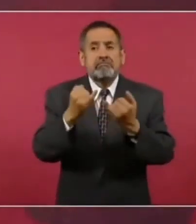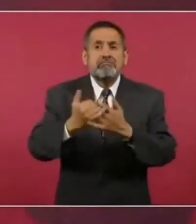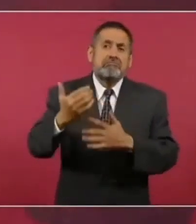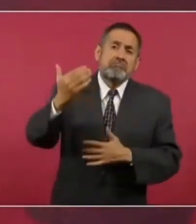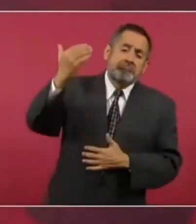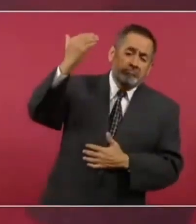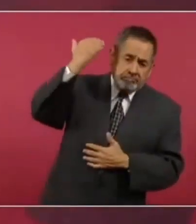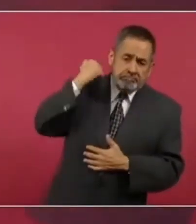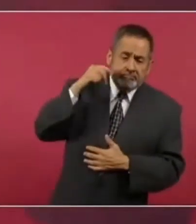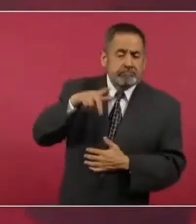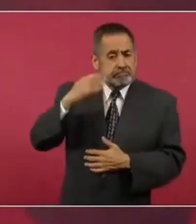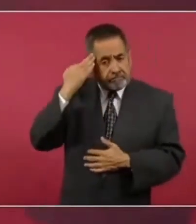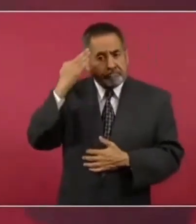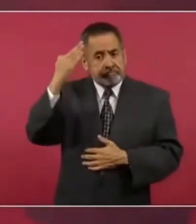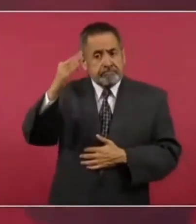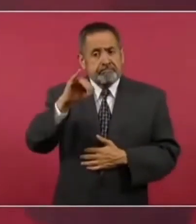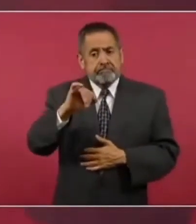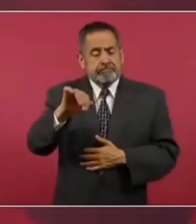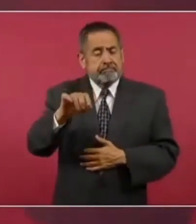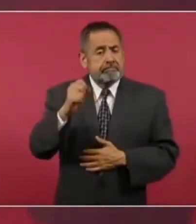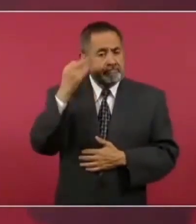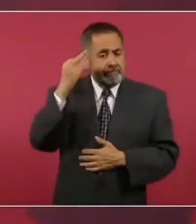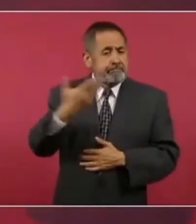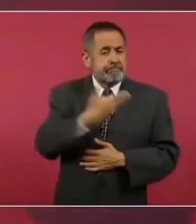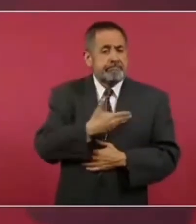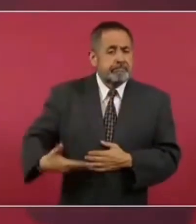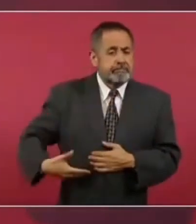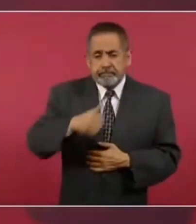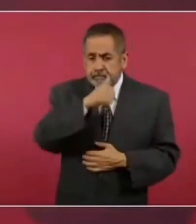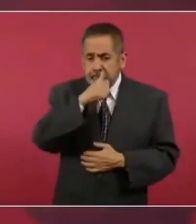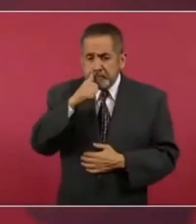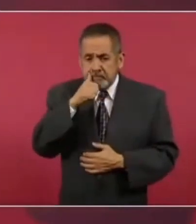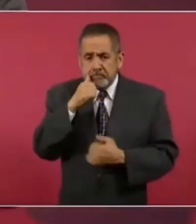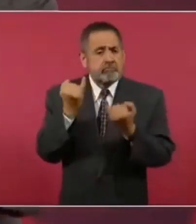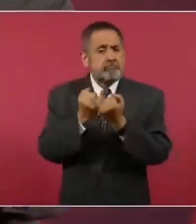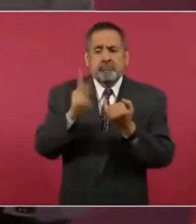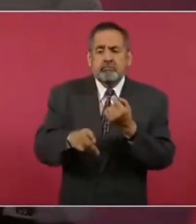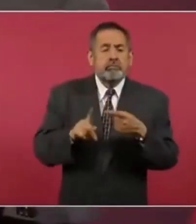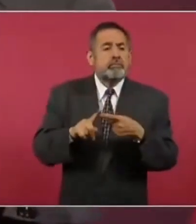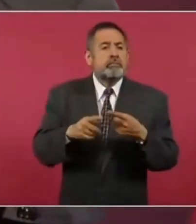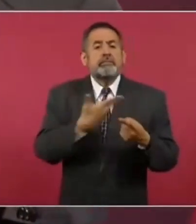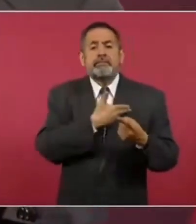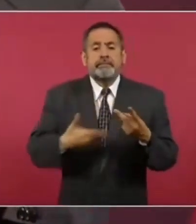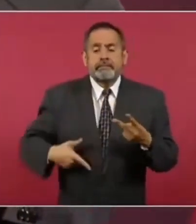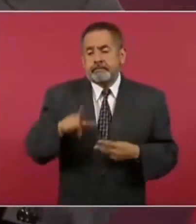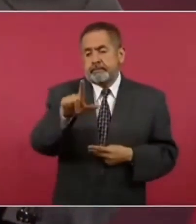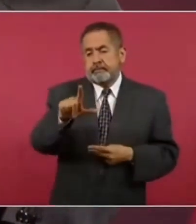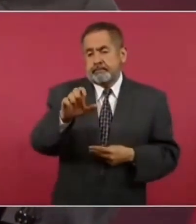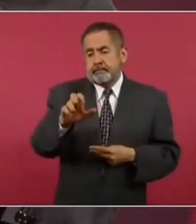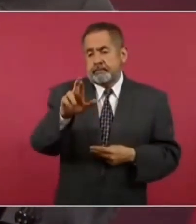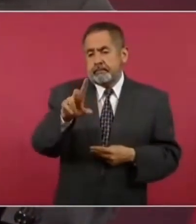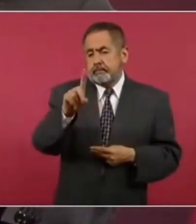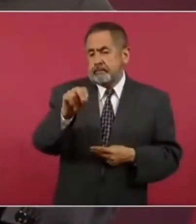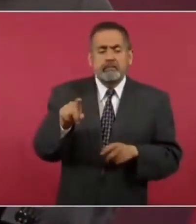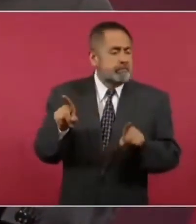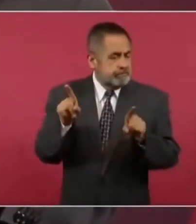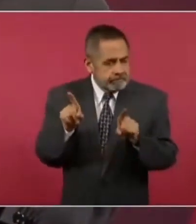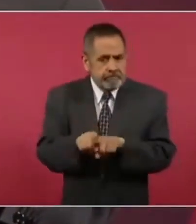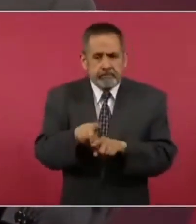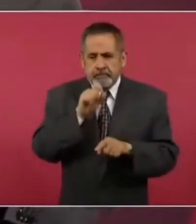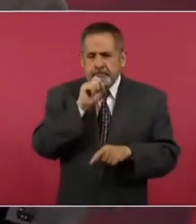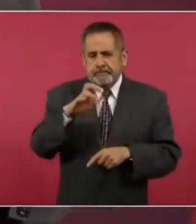en la época en que gobernó el presidente Juárez y el presidente Lerdo, en lo que se